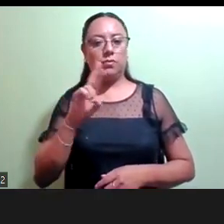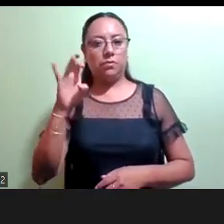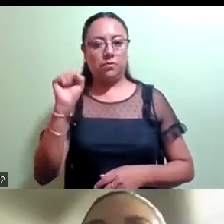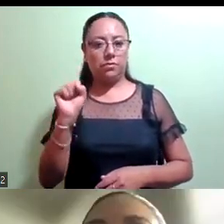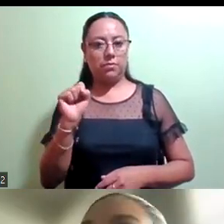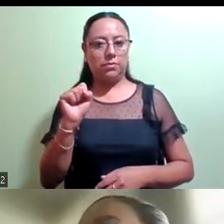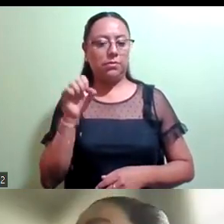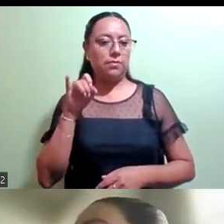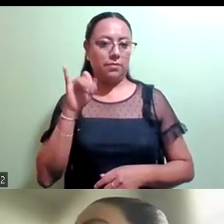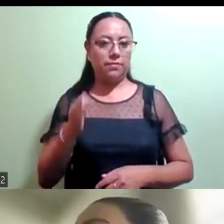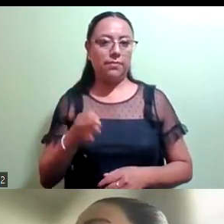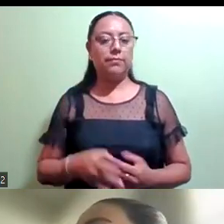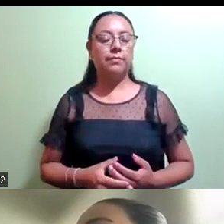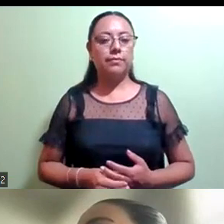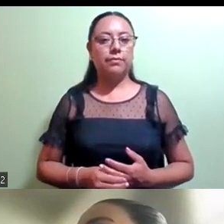Roifi Torres, a favor.